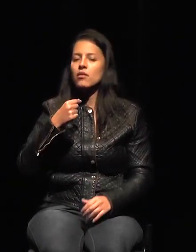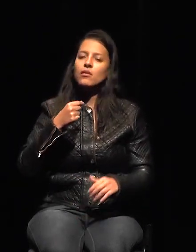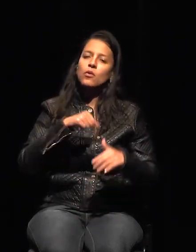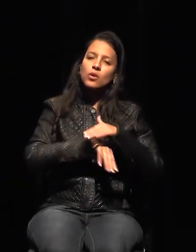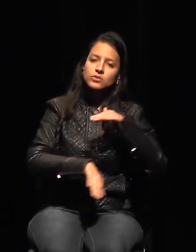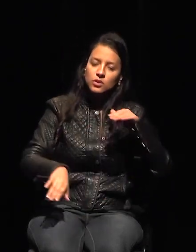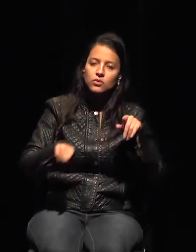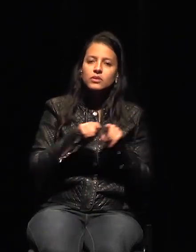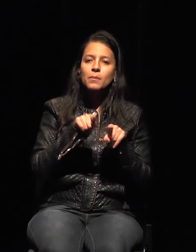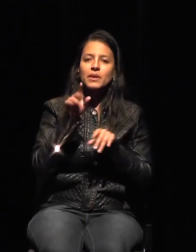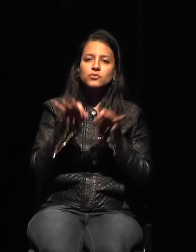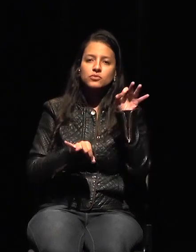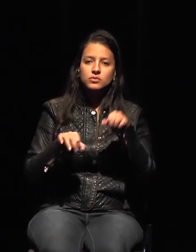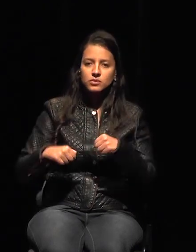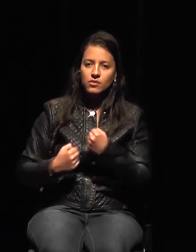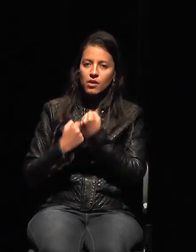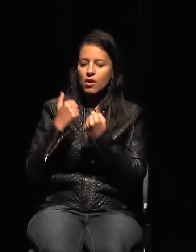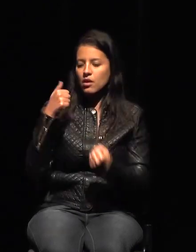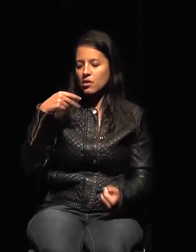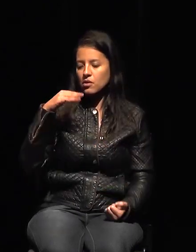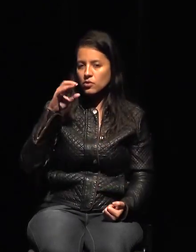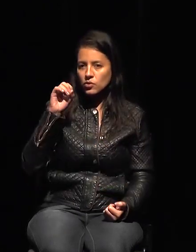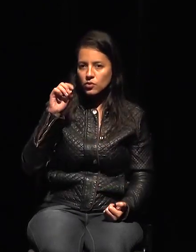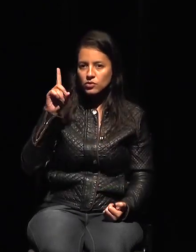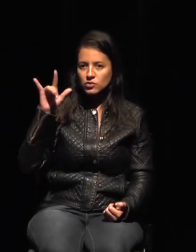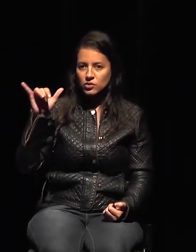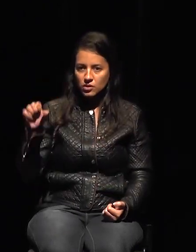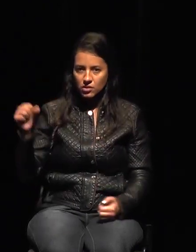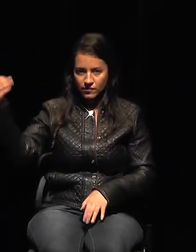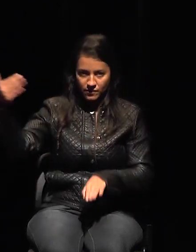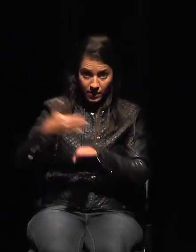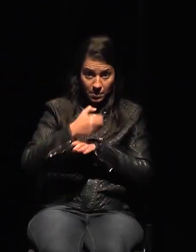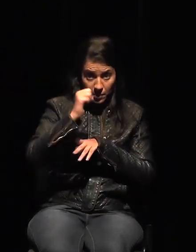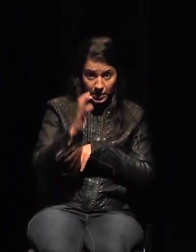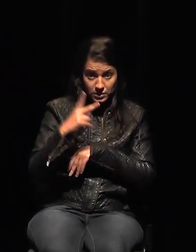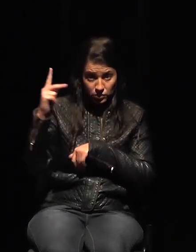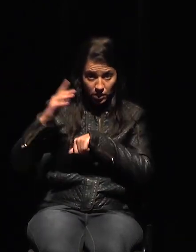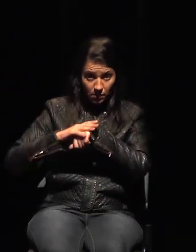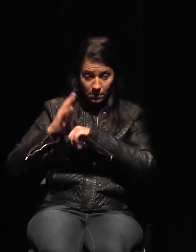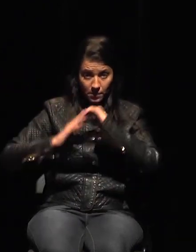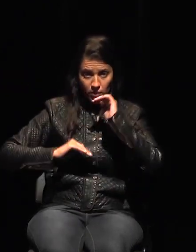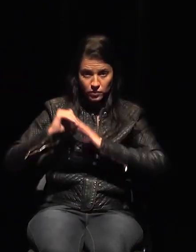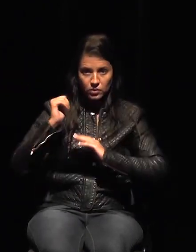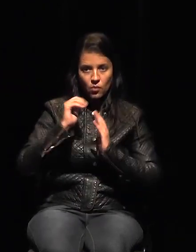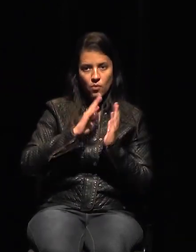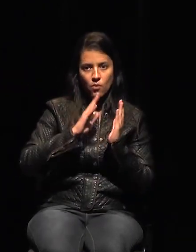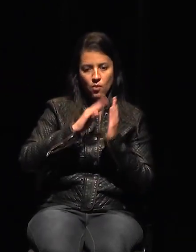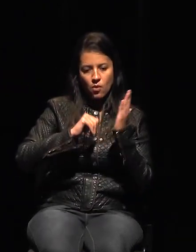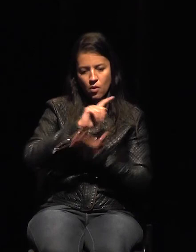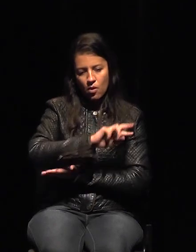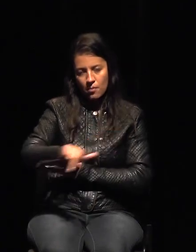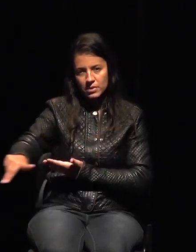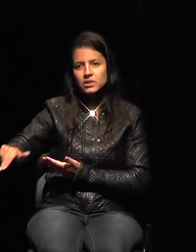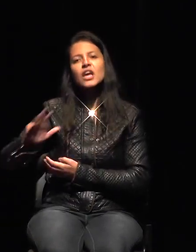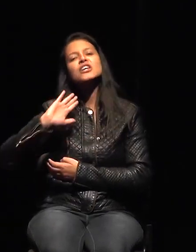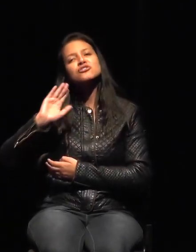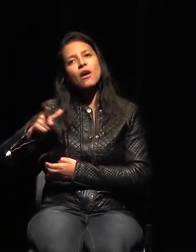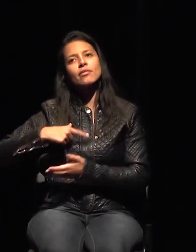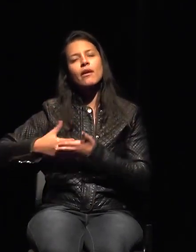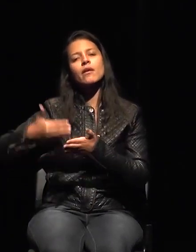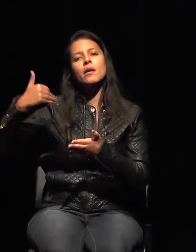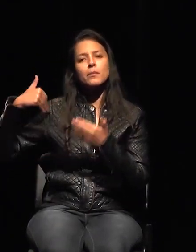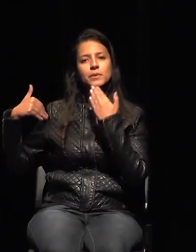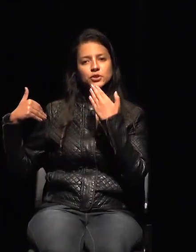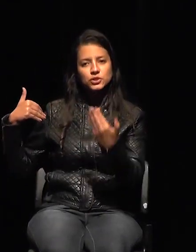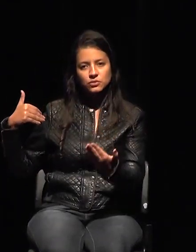cuando volvió a Brasil con sus obras. Eso es posible. Ya existe un caso precedente y hay estudios para que eso